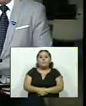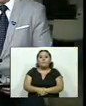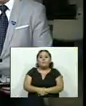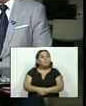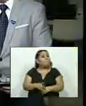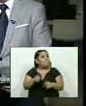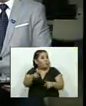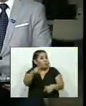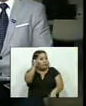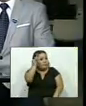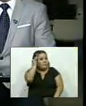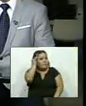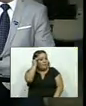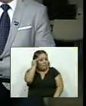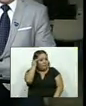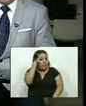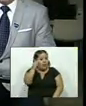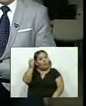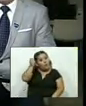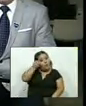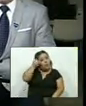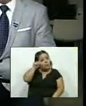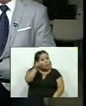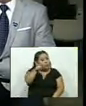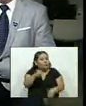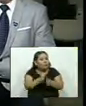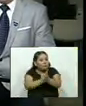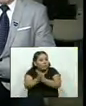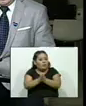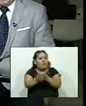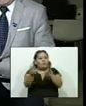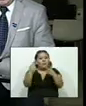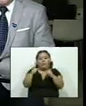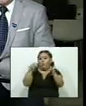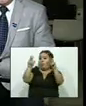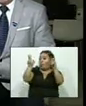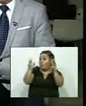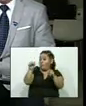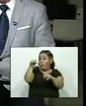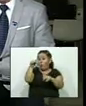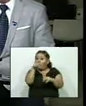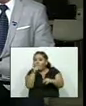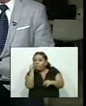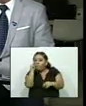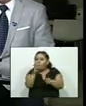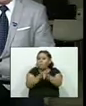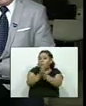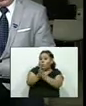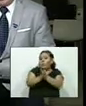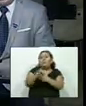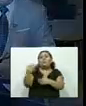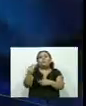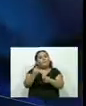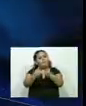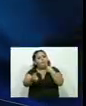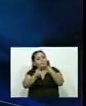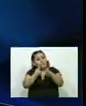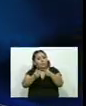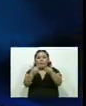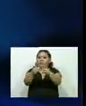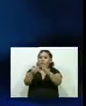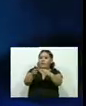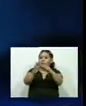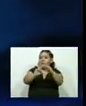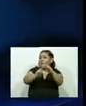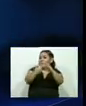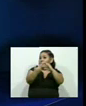Bien, y usted sabe que a nosotros nos interesa su opinión sobre todos los temas que están en boga en el país. Nos interesa que interactúe con nosotros a través de nuestras diferentes